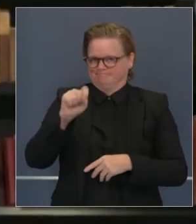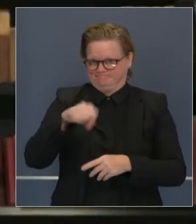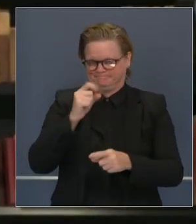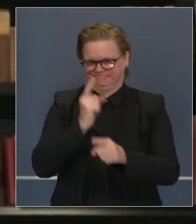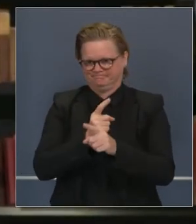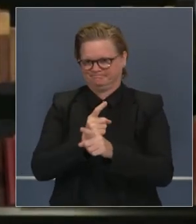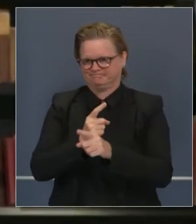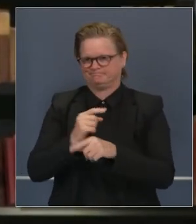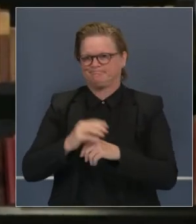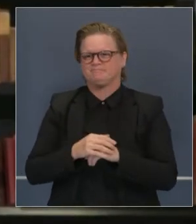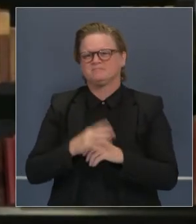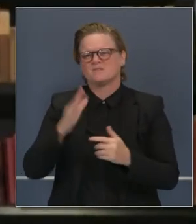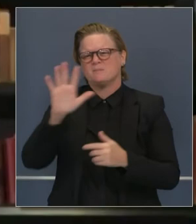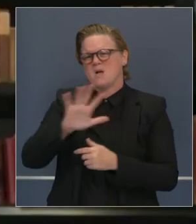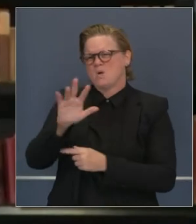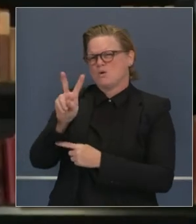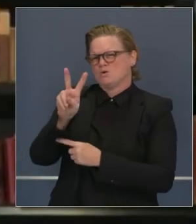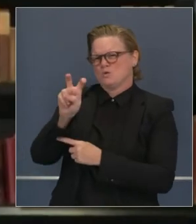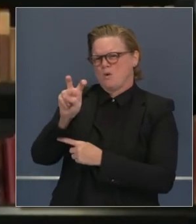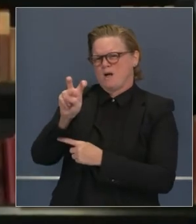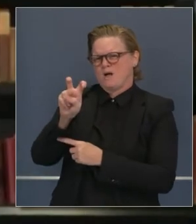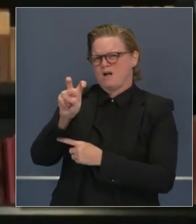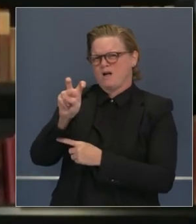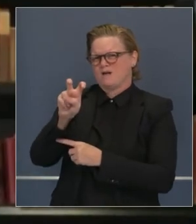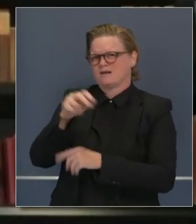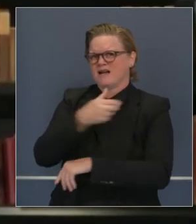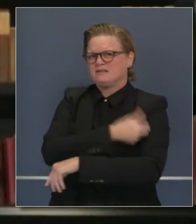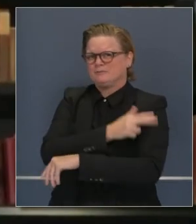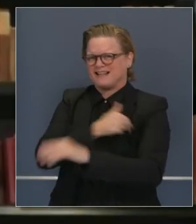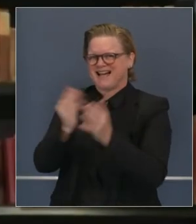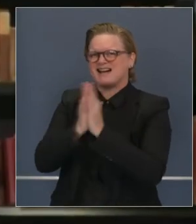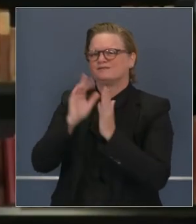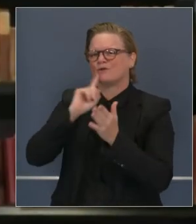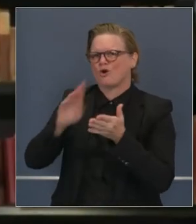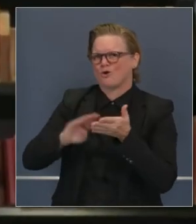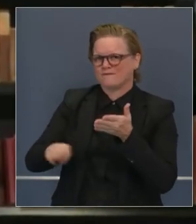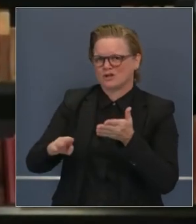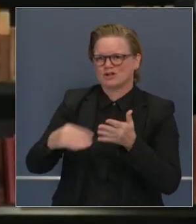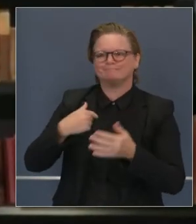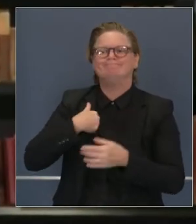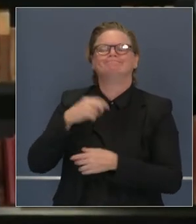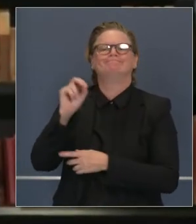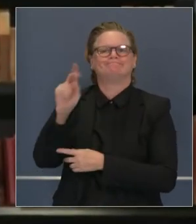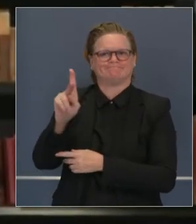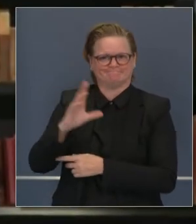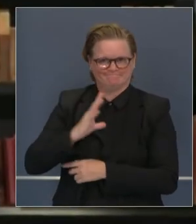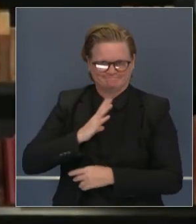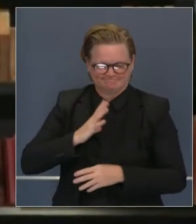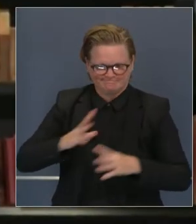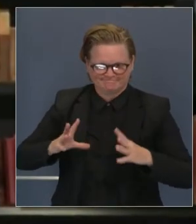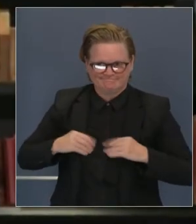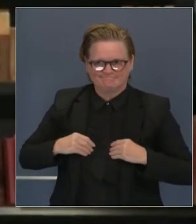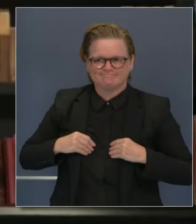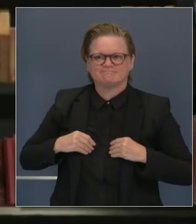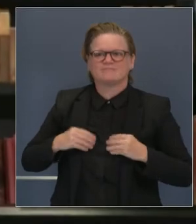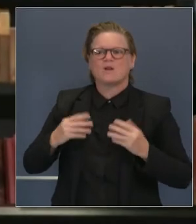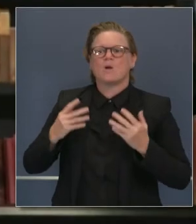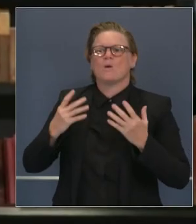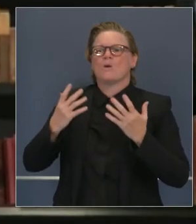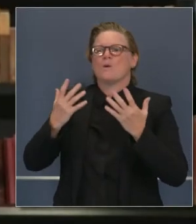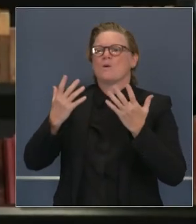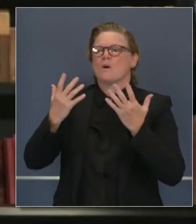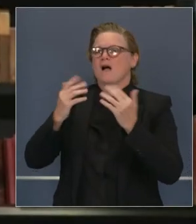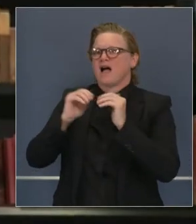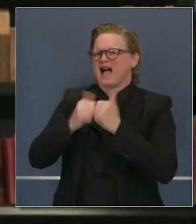Los hospitales, casi 200 hospitales, tienen las renuncias. Esos procesos están bien establecidos, dando